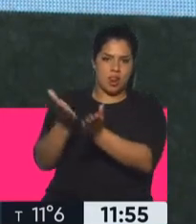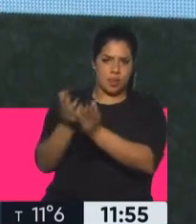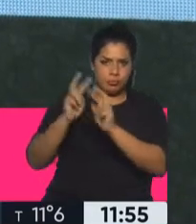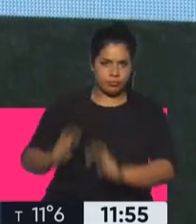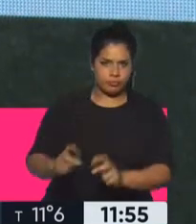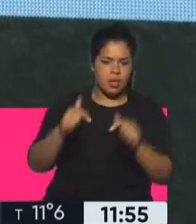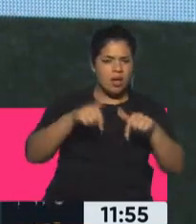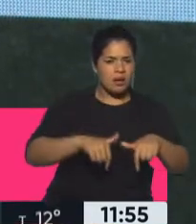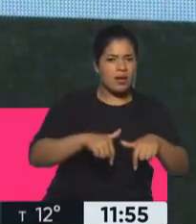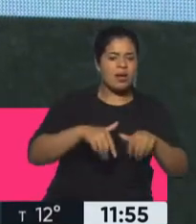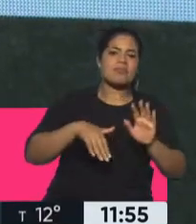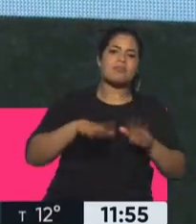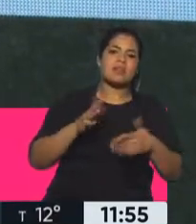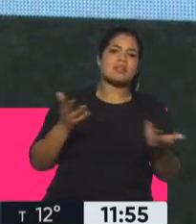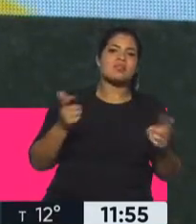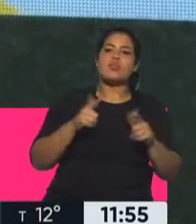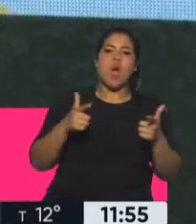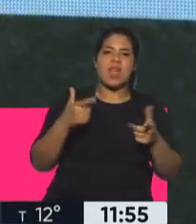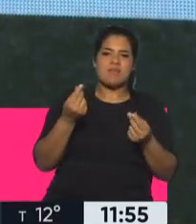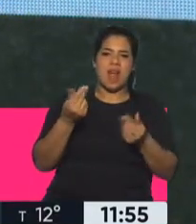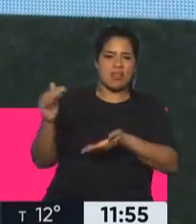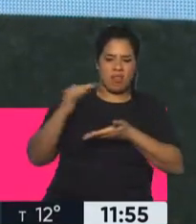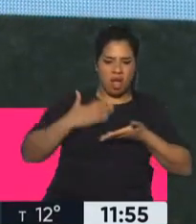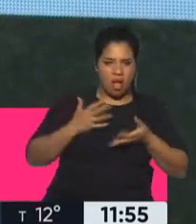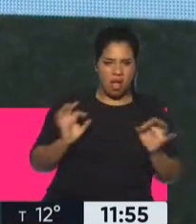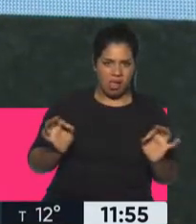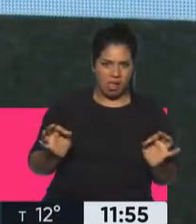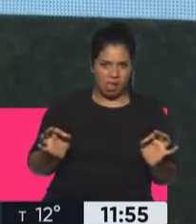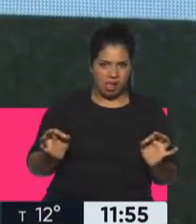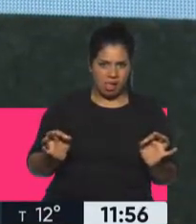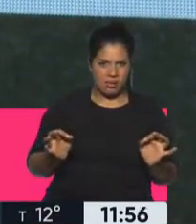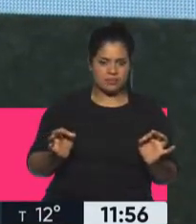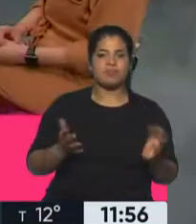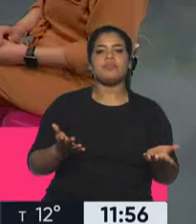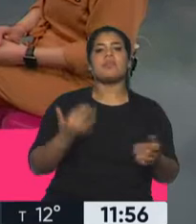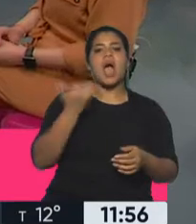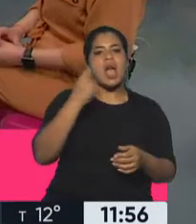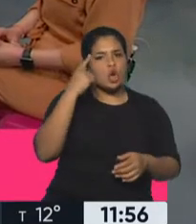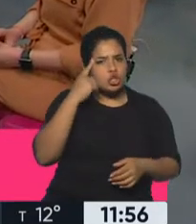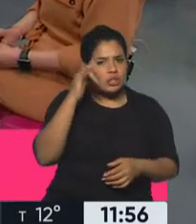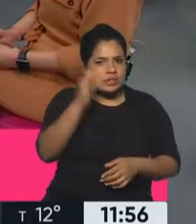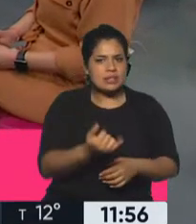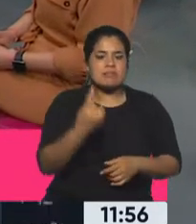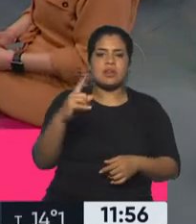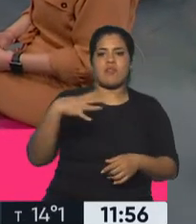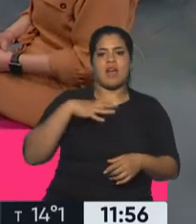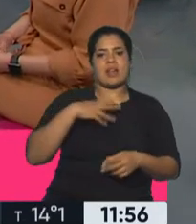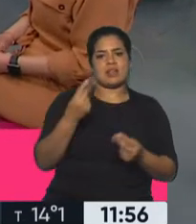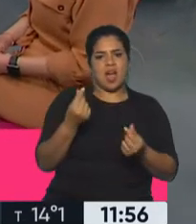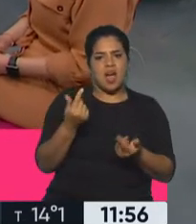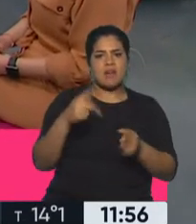está muy centrada en Sudamérica y entonces de repente no se invierte tanto. No creo que esa es un poco la situación. Hay conciencia de la necesidad, pero no hay los recursos que